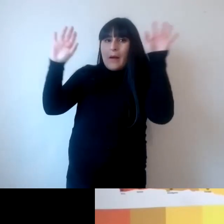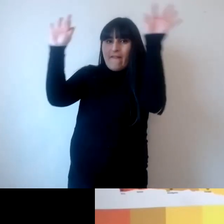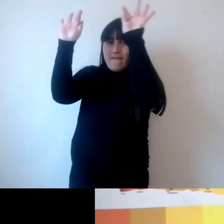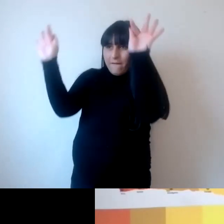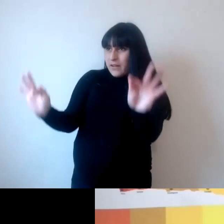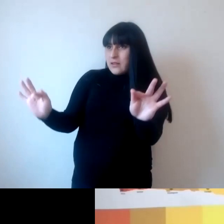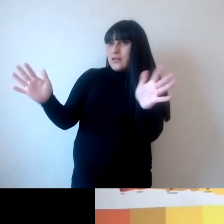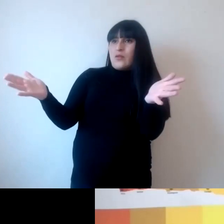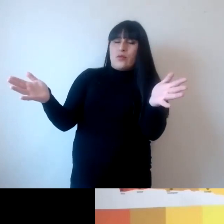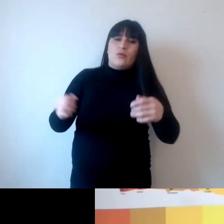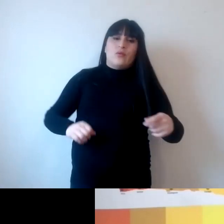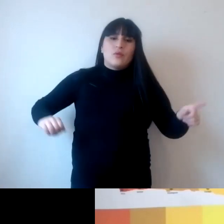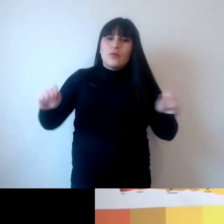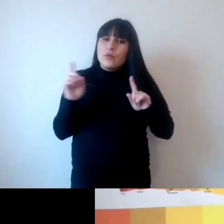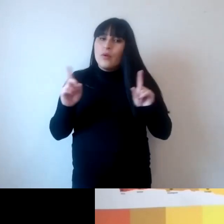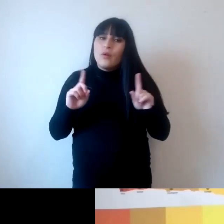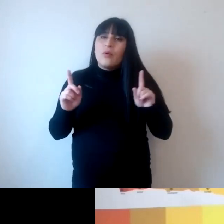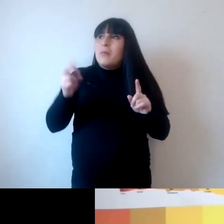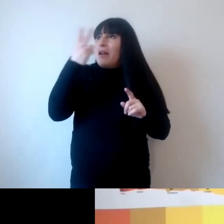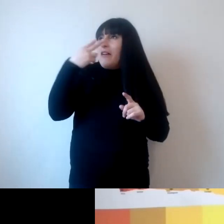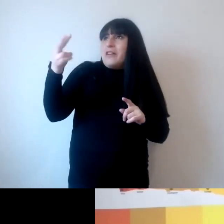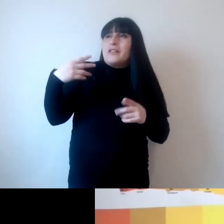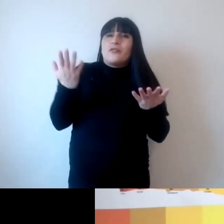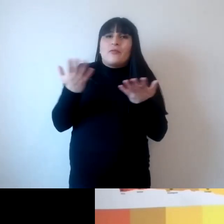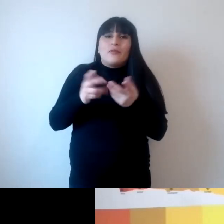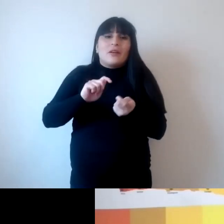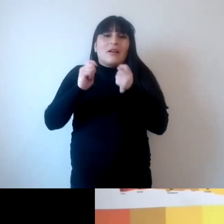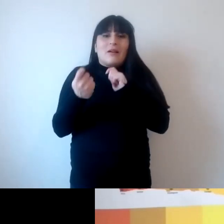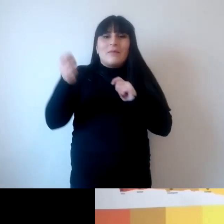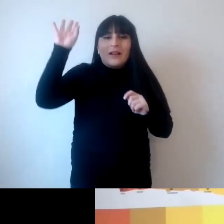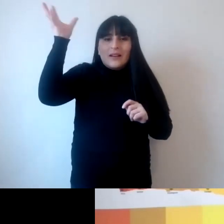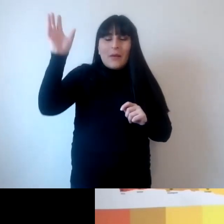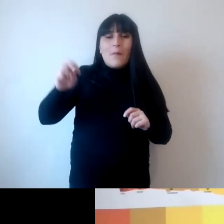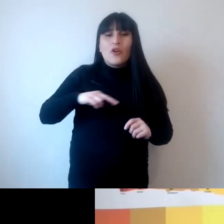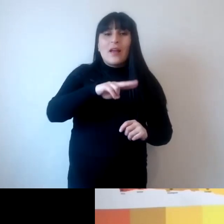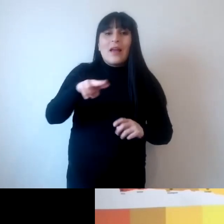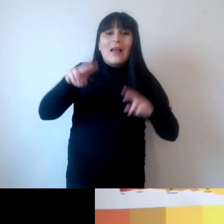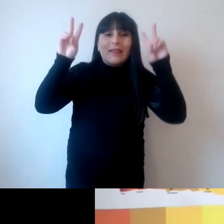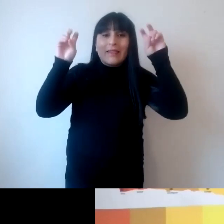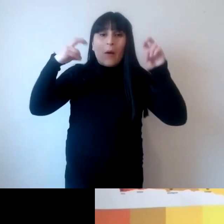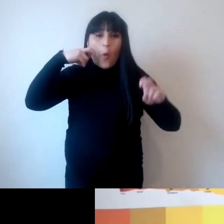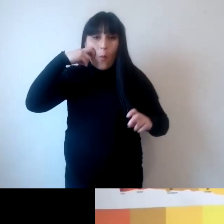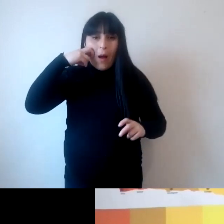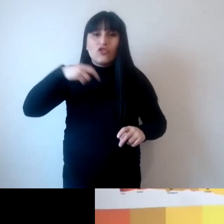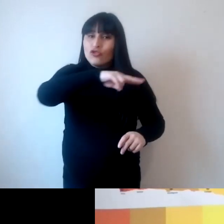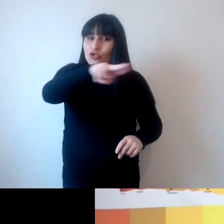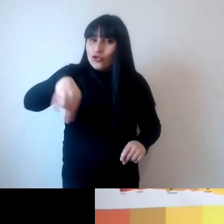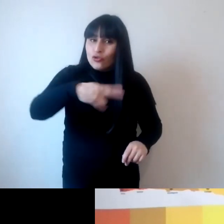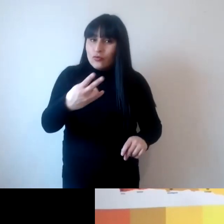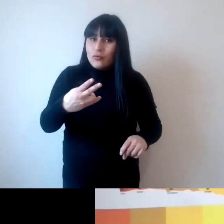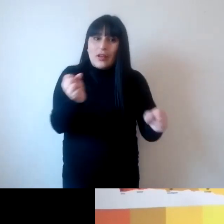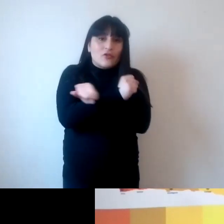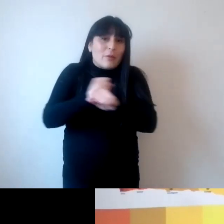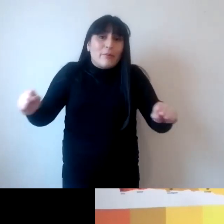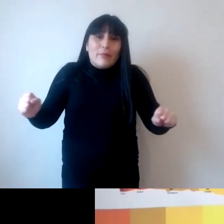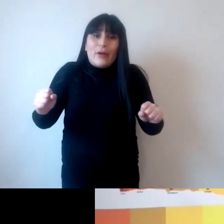para entender cómo va a evolucionar el clima porque la variable humana somos nosotros y esa variable humana es incontrolable y